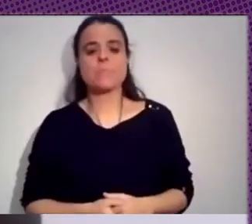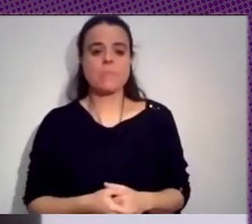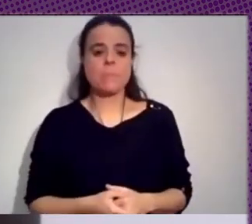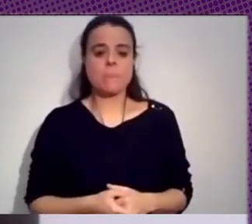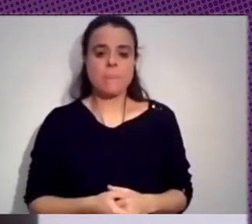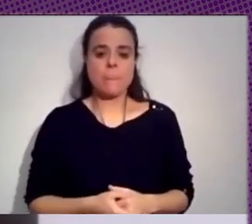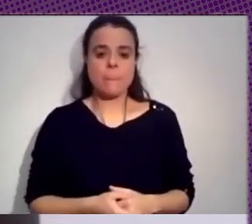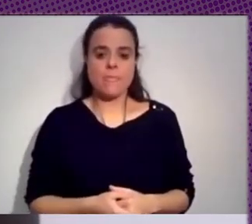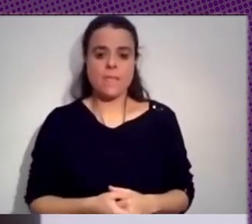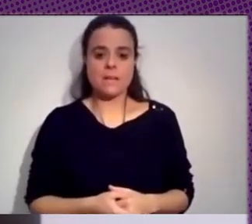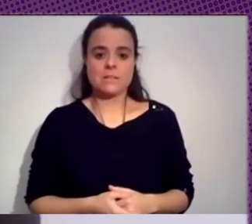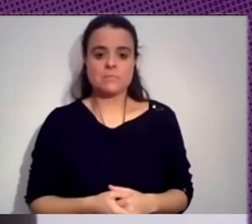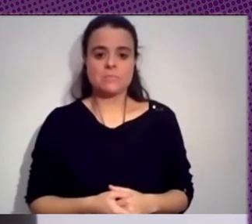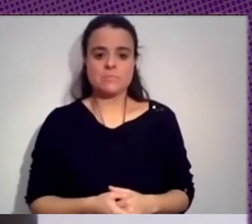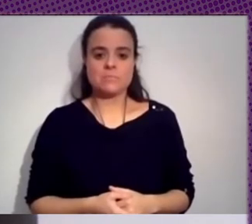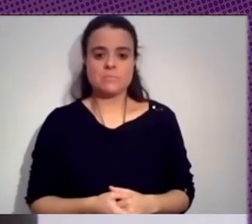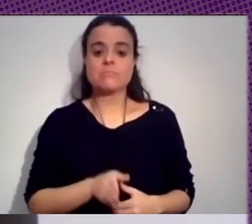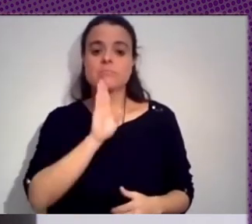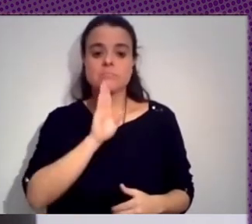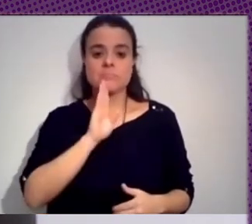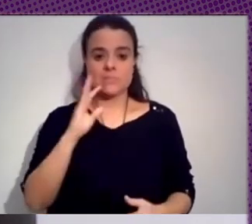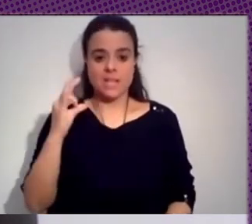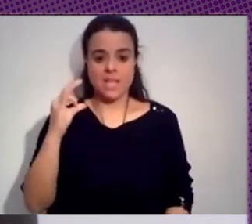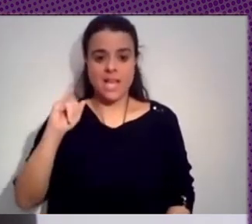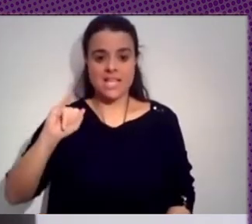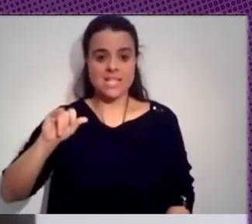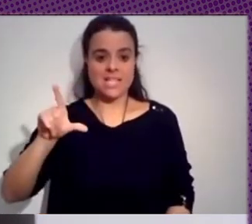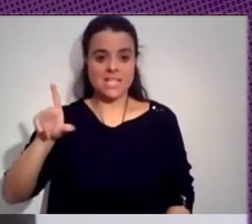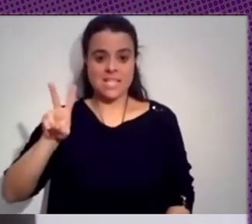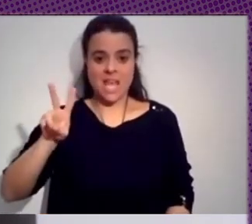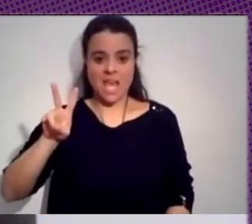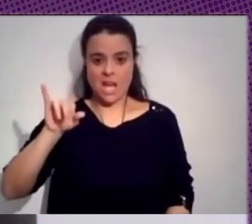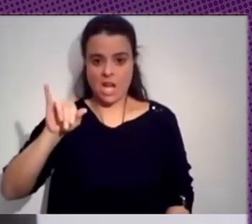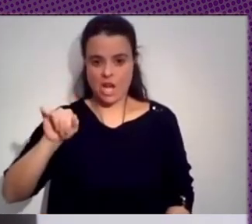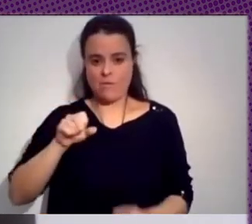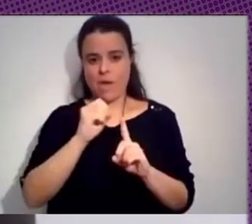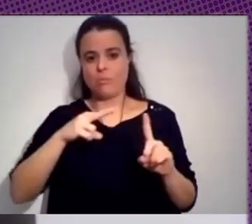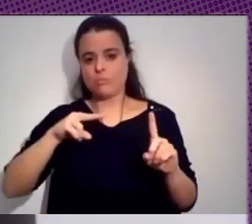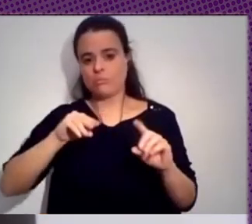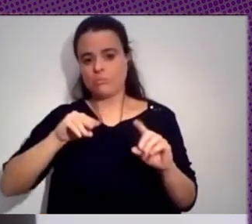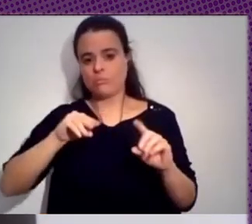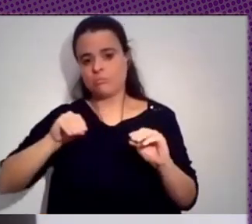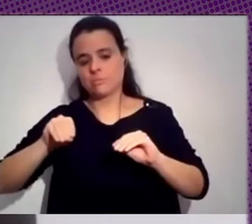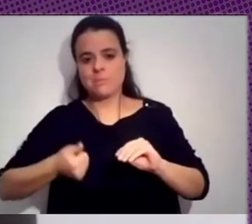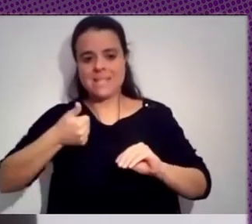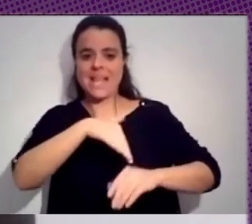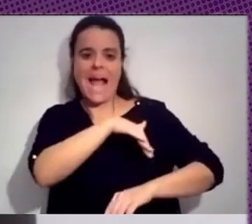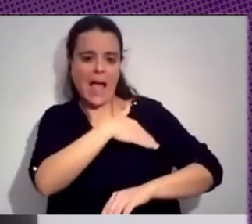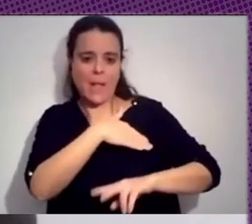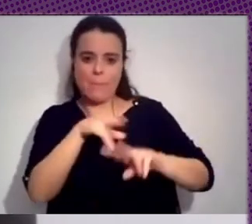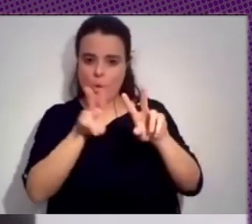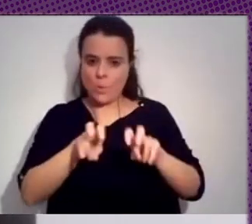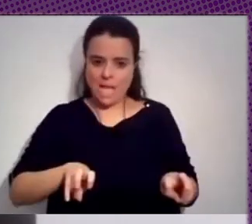sí que, bueno, como decía Silvia, tiene un punto de vista, digamos, académico, investigador, aparte